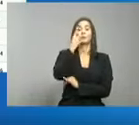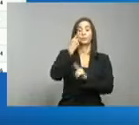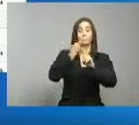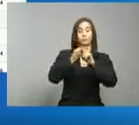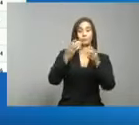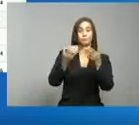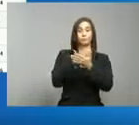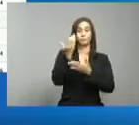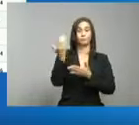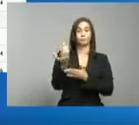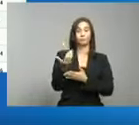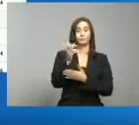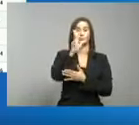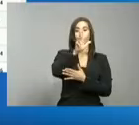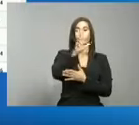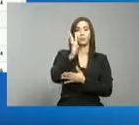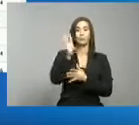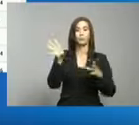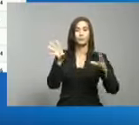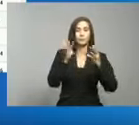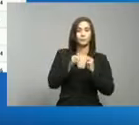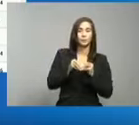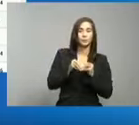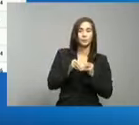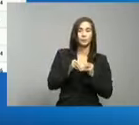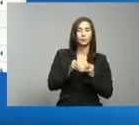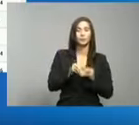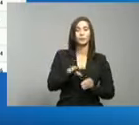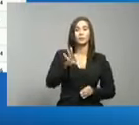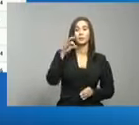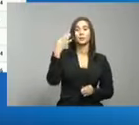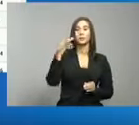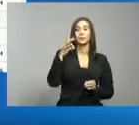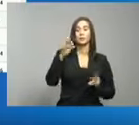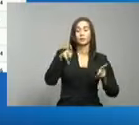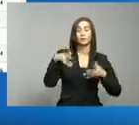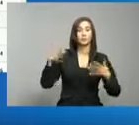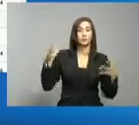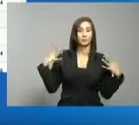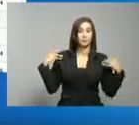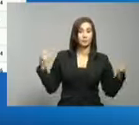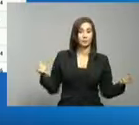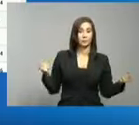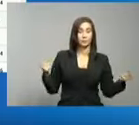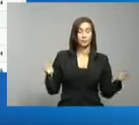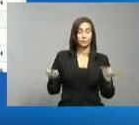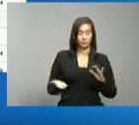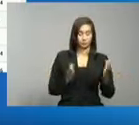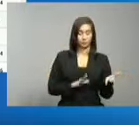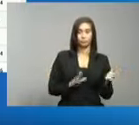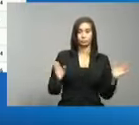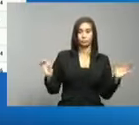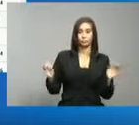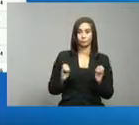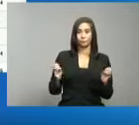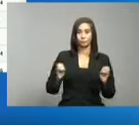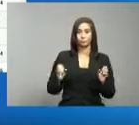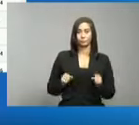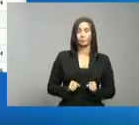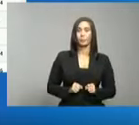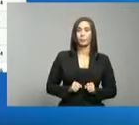un caso nuevo, 36 acumulados, 19 recuperados, cero fallecimientos.